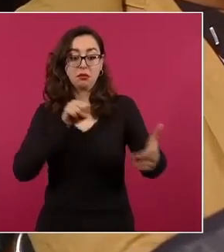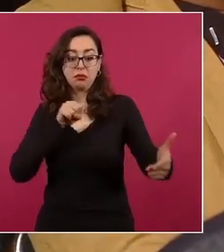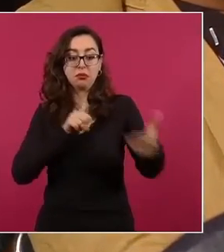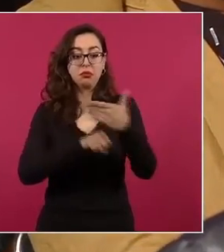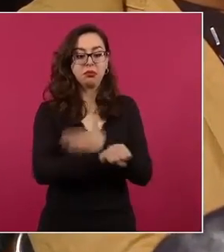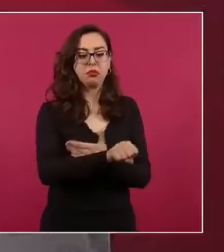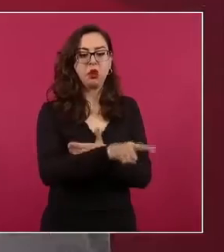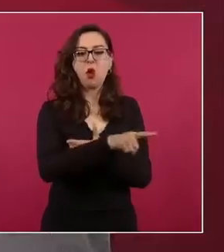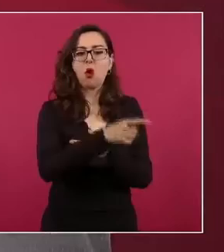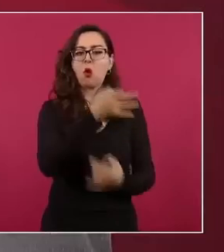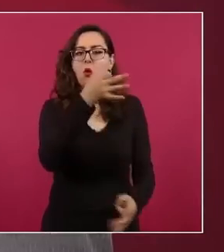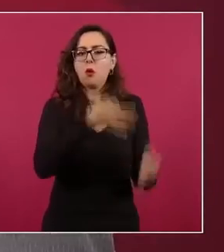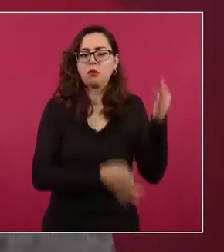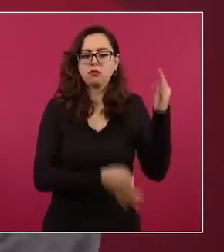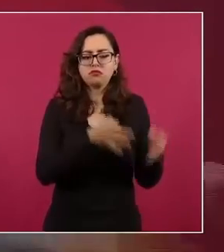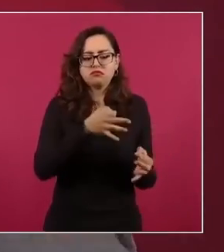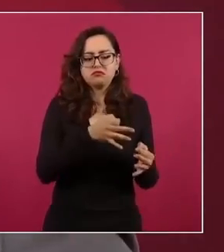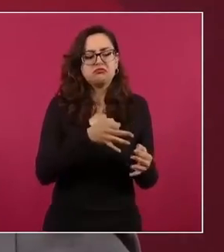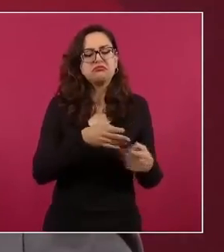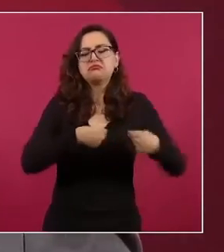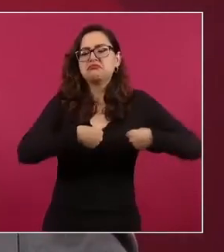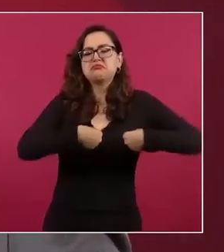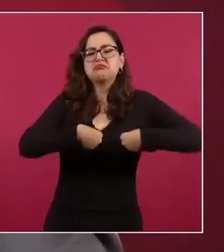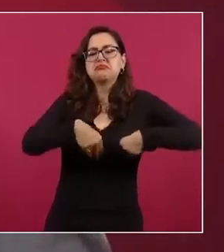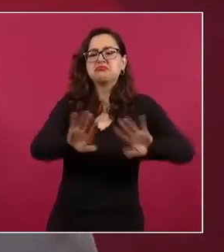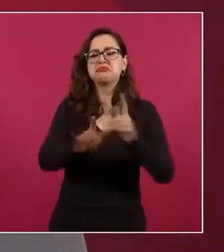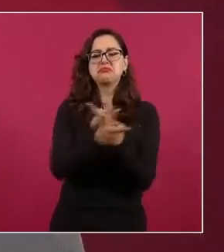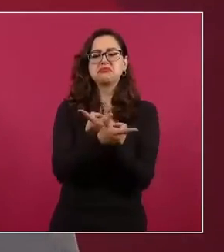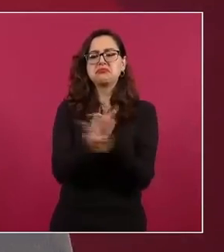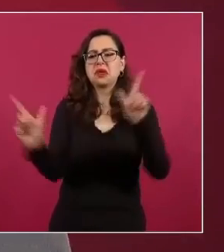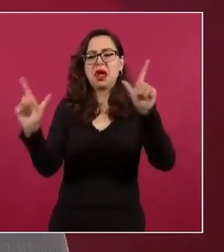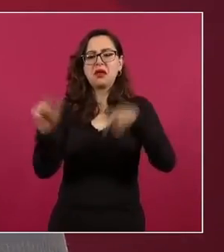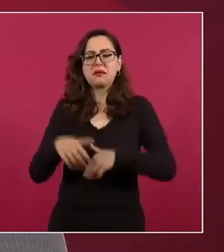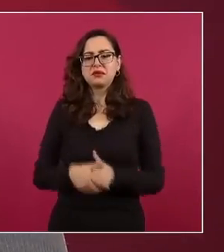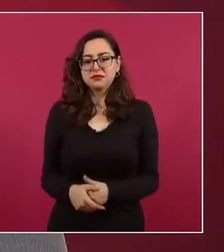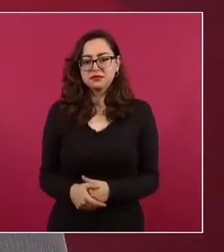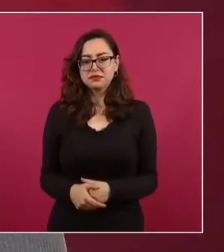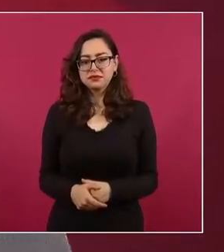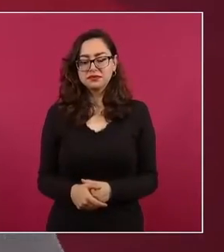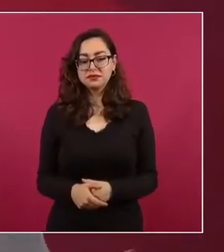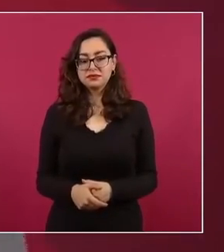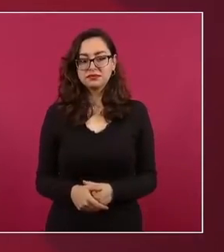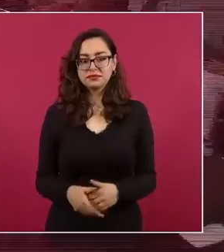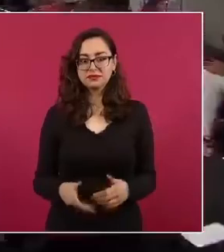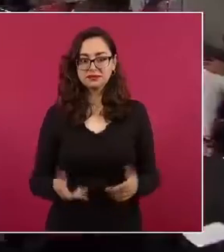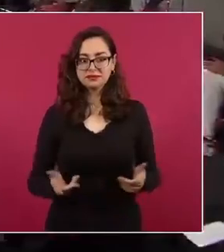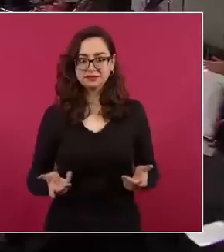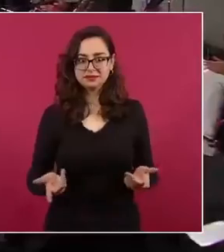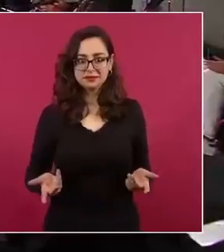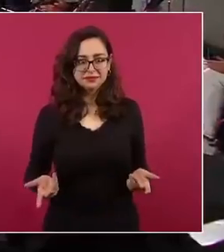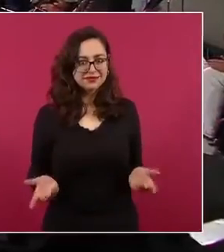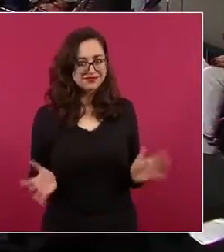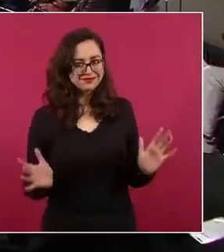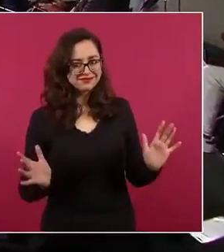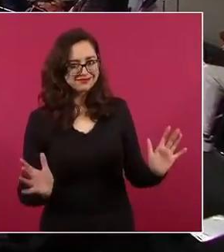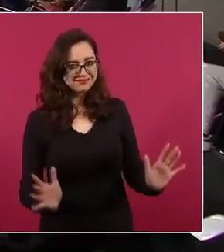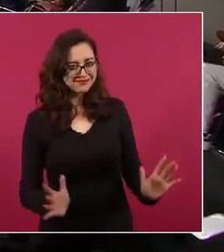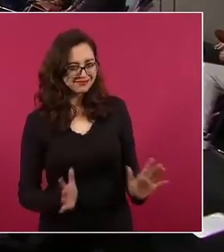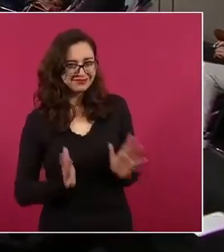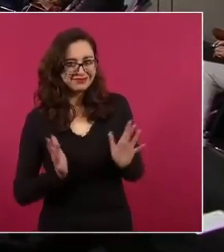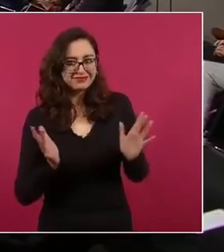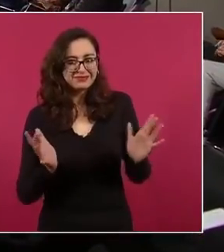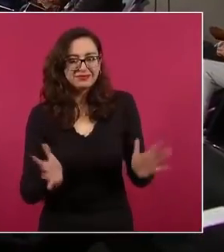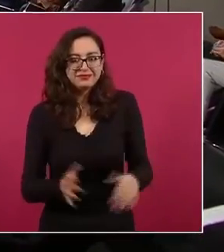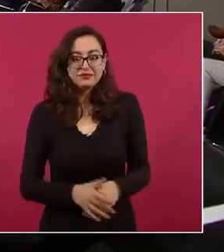ya lo había dejado en libertad, nada más porque no